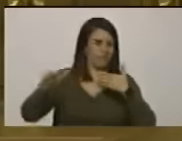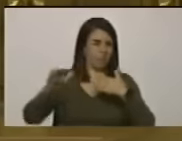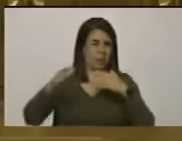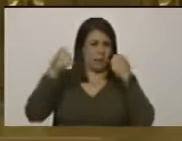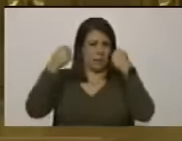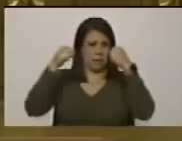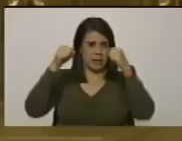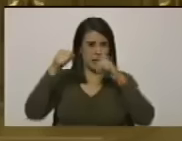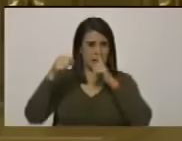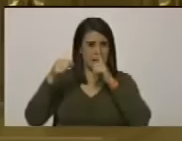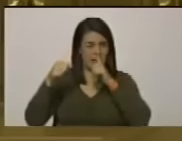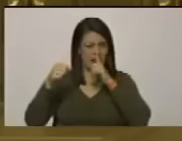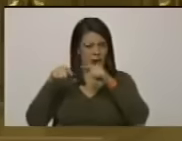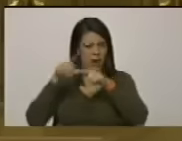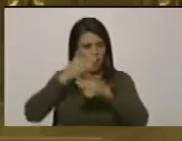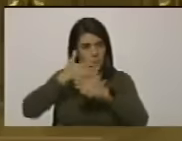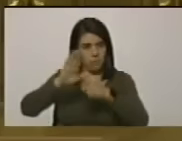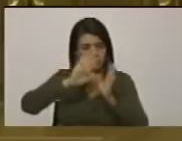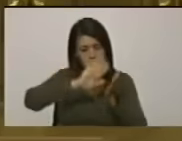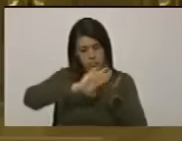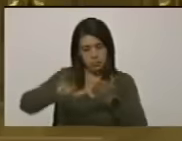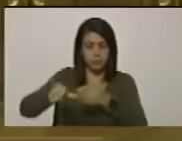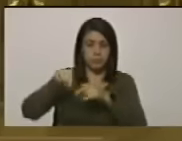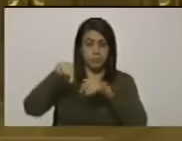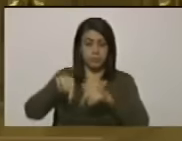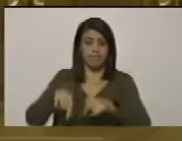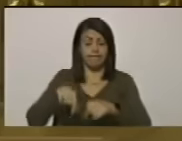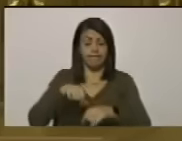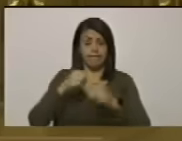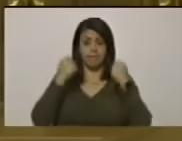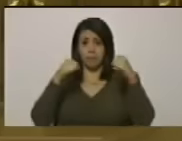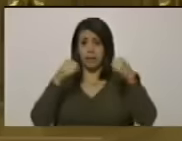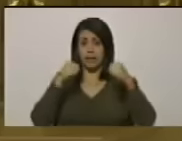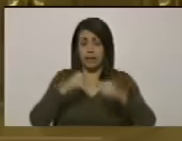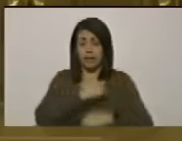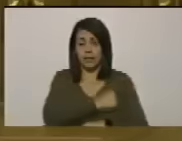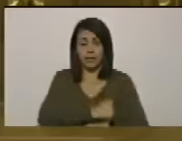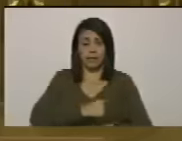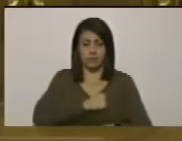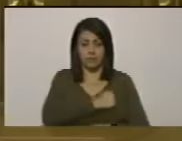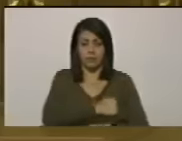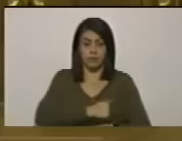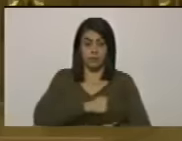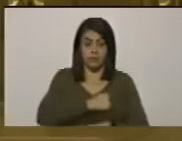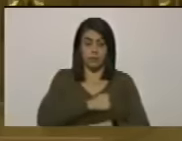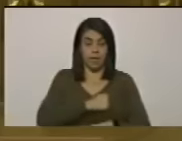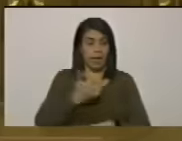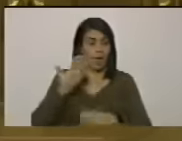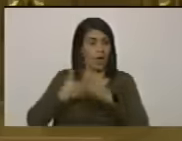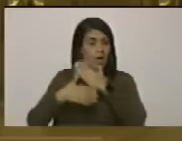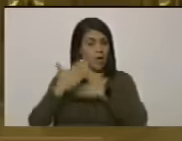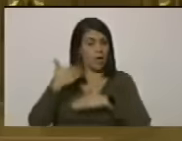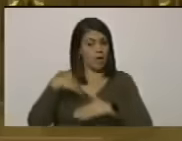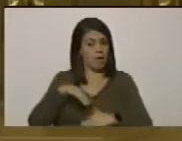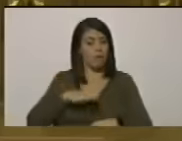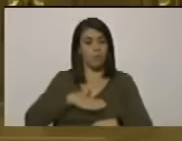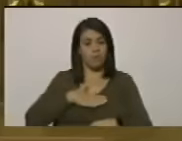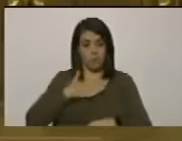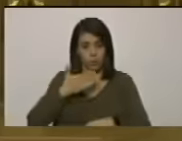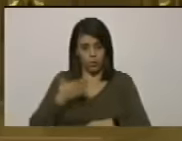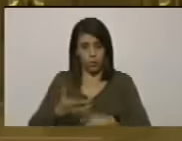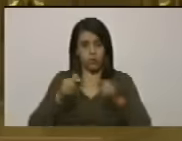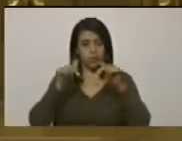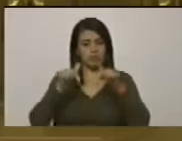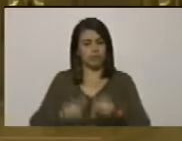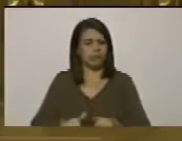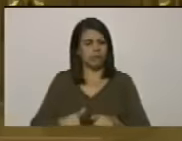prácticas nocivas, de esas prácticas que, lamentablemente, en un momento determinado pudiera tener